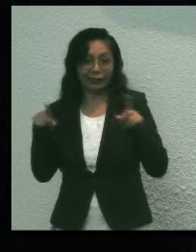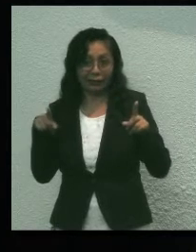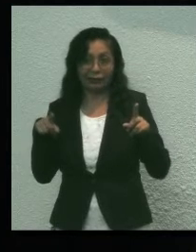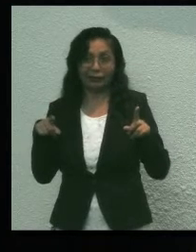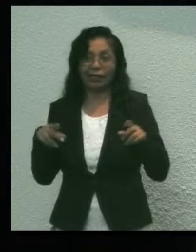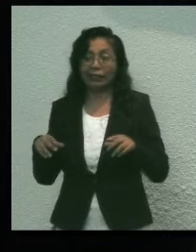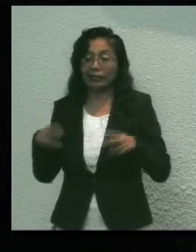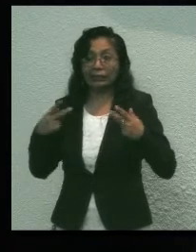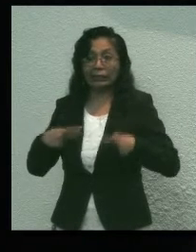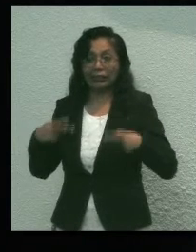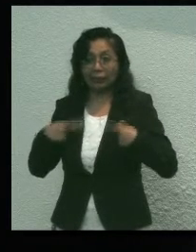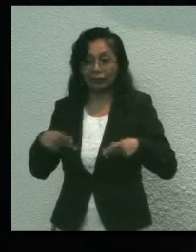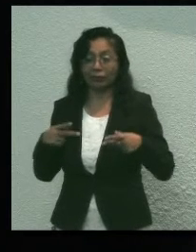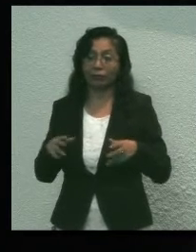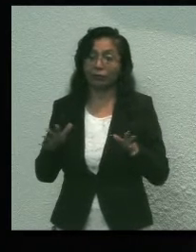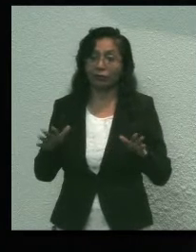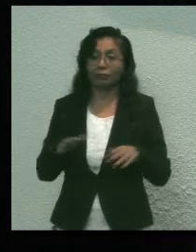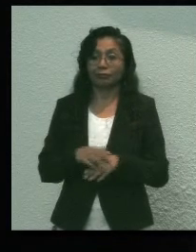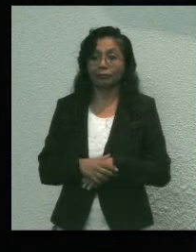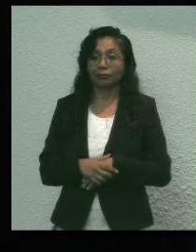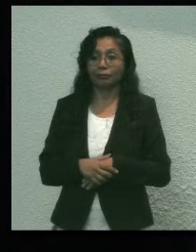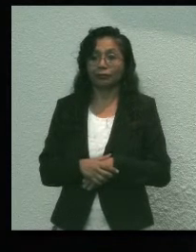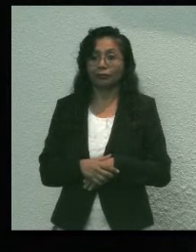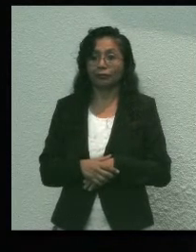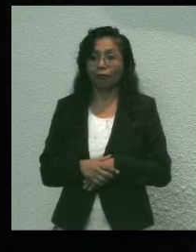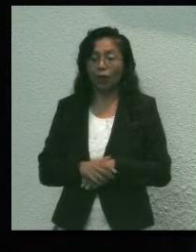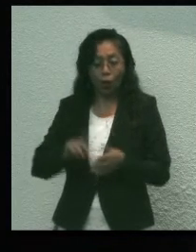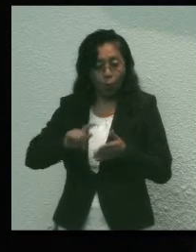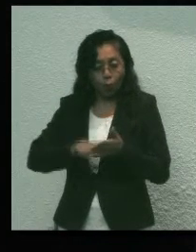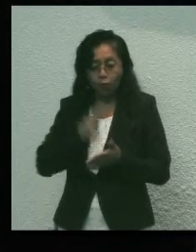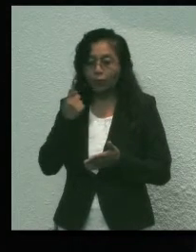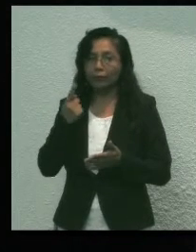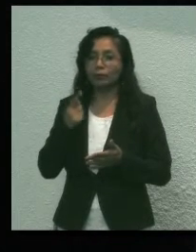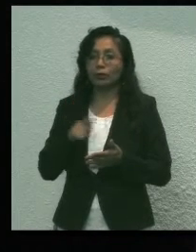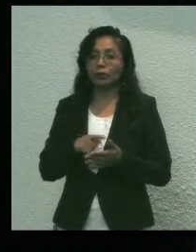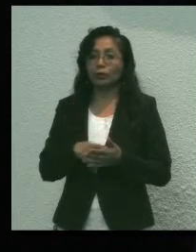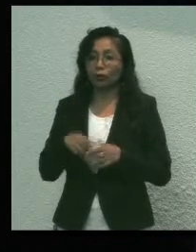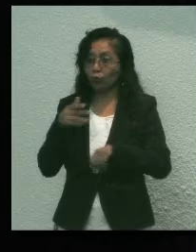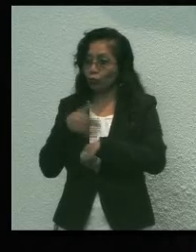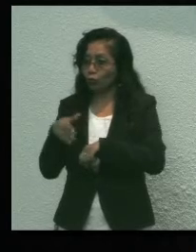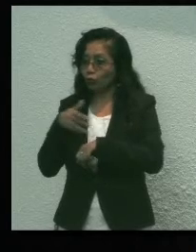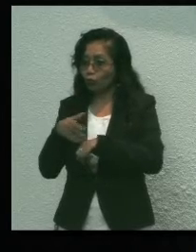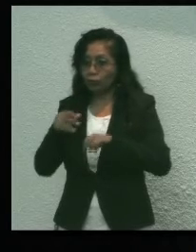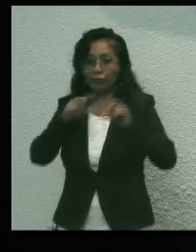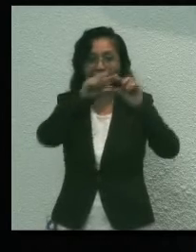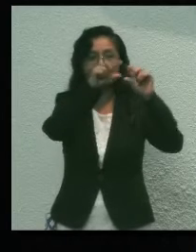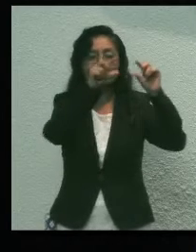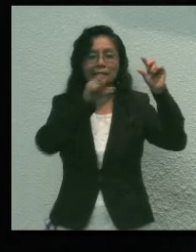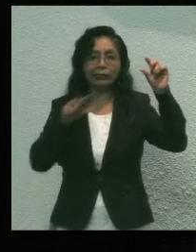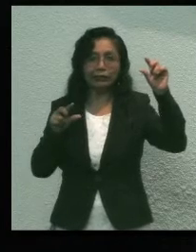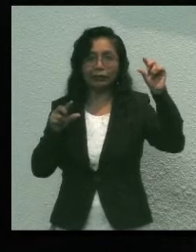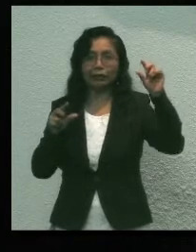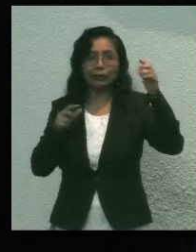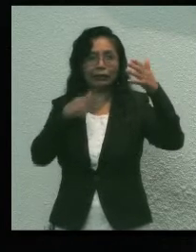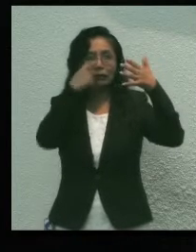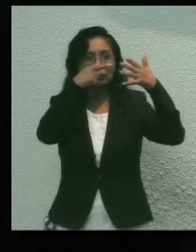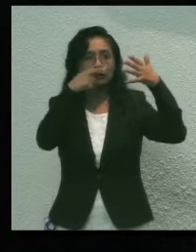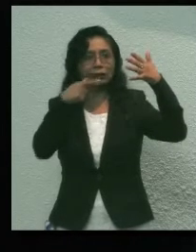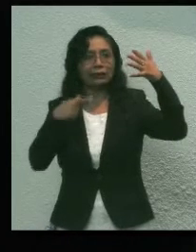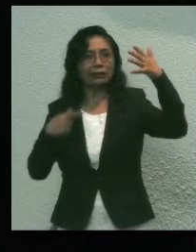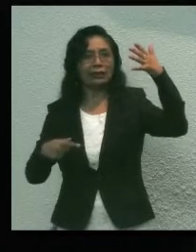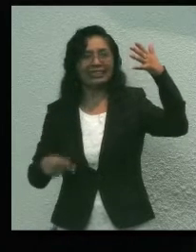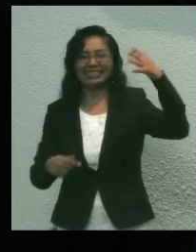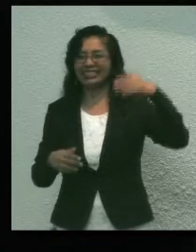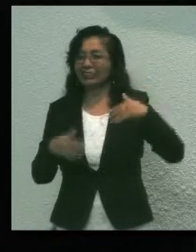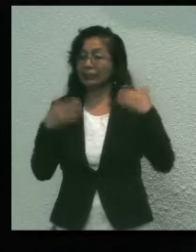de la ciudadanía en general. Una vez más, los números nacionales registran cifras